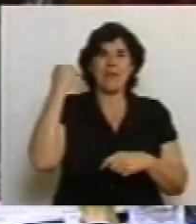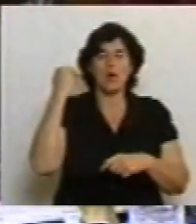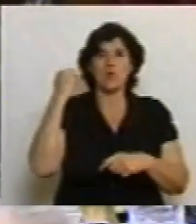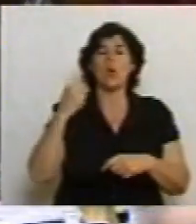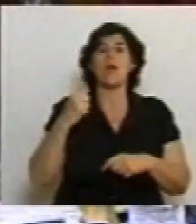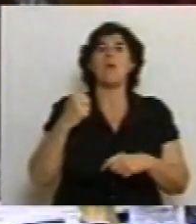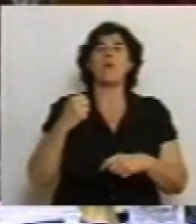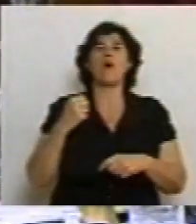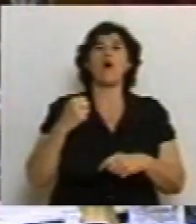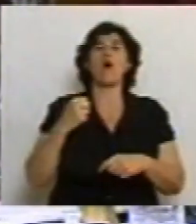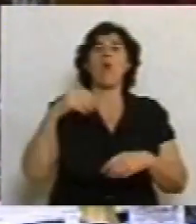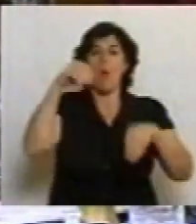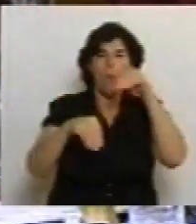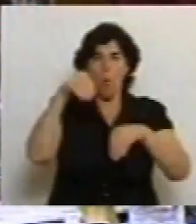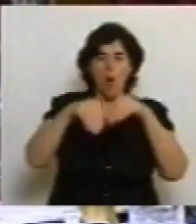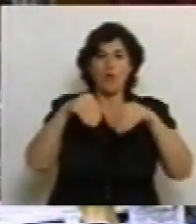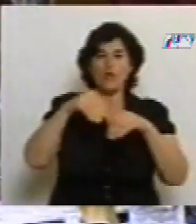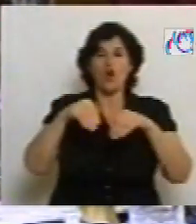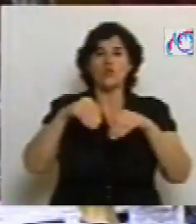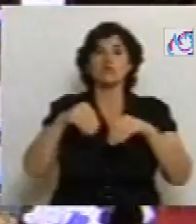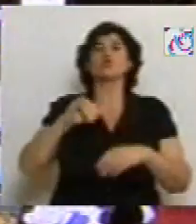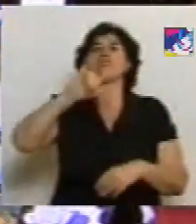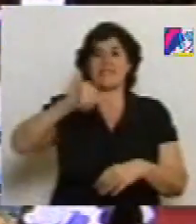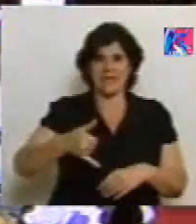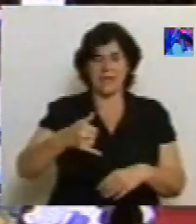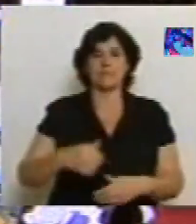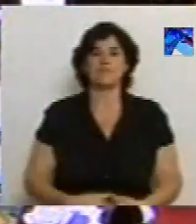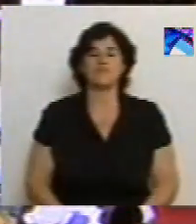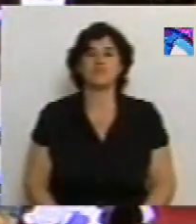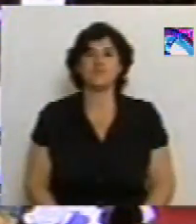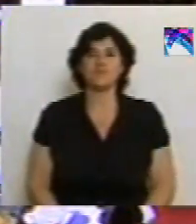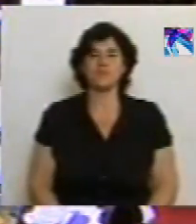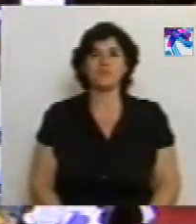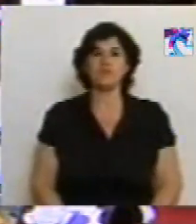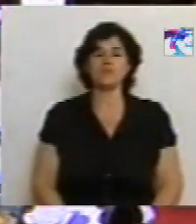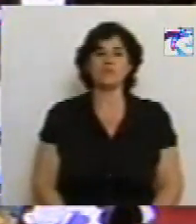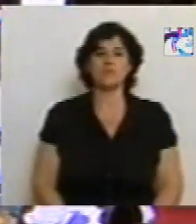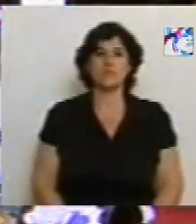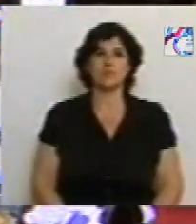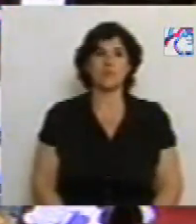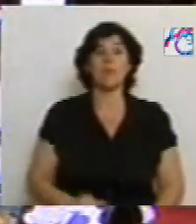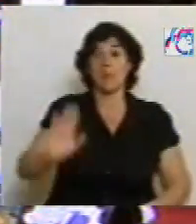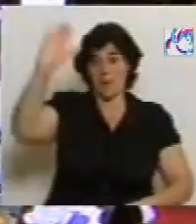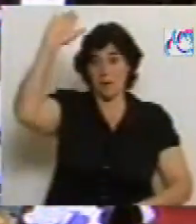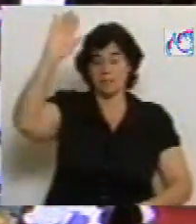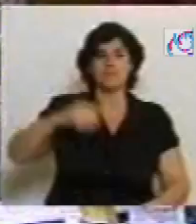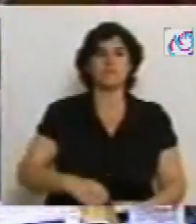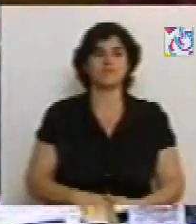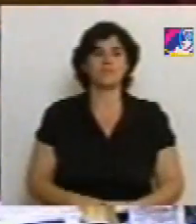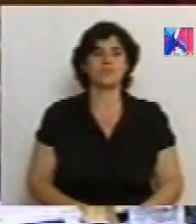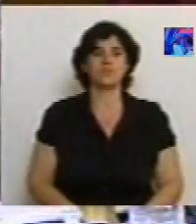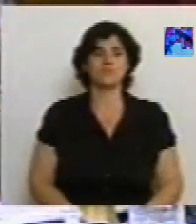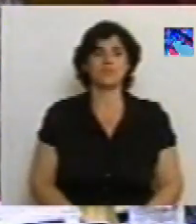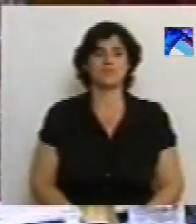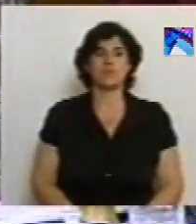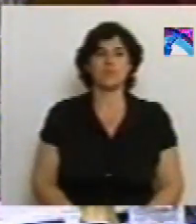afirmativos. Pido autorización para proceder a la autorización de las abstenciones. de los que estén por la afirmativa, si lo hace pesar su voto, resulta afirmativo.